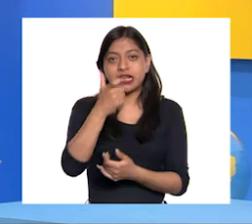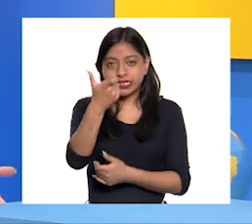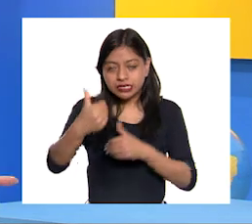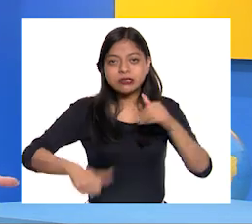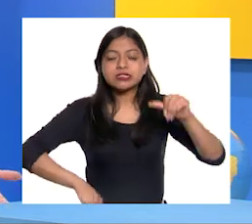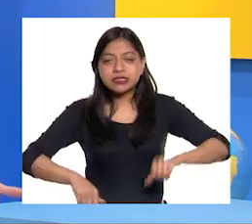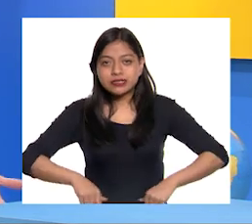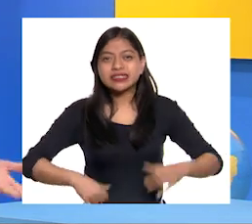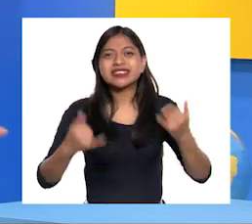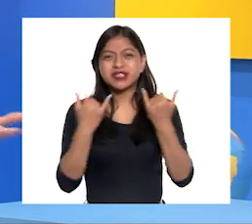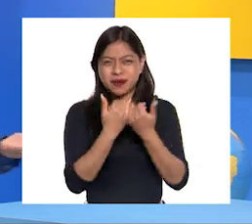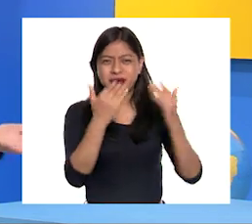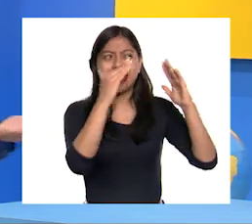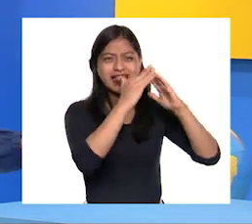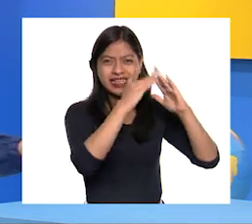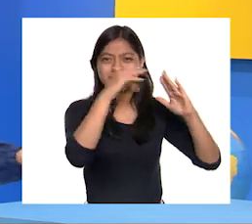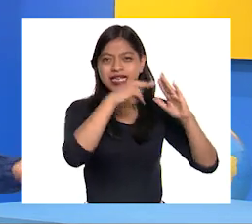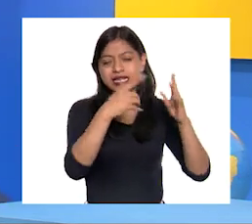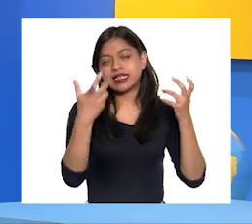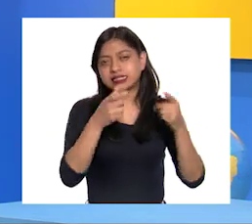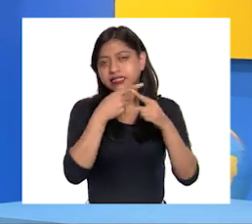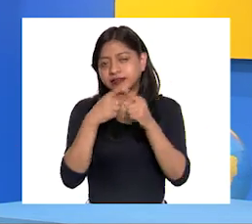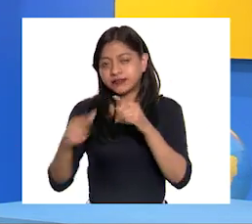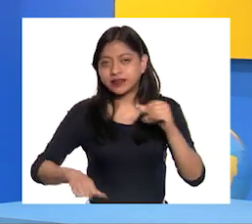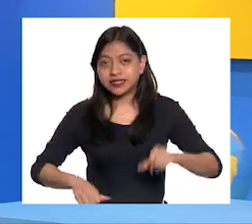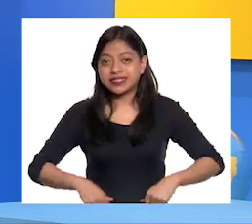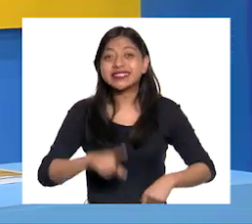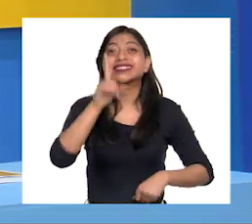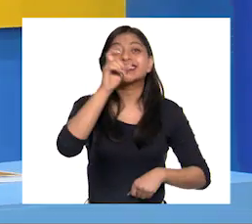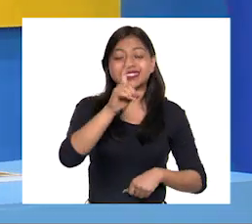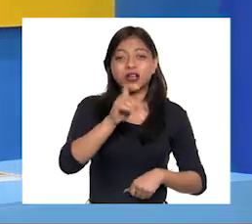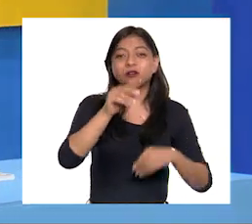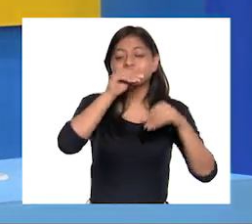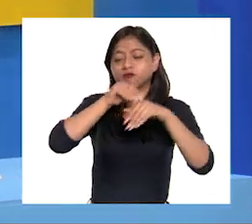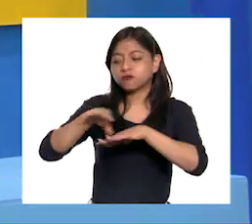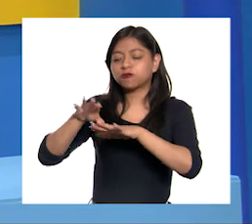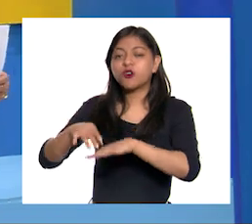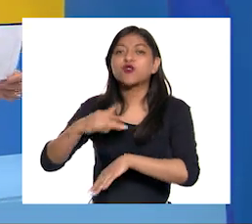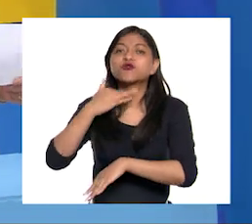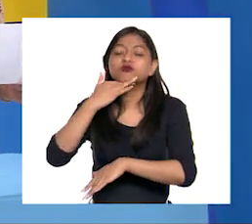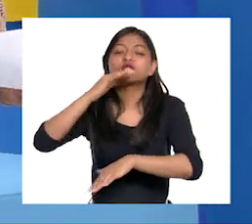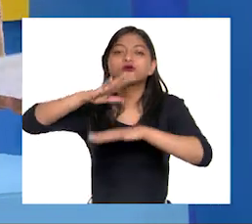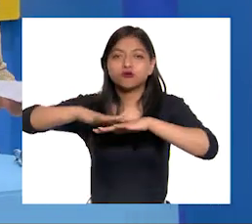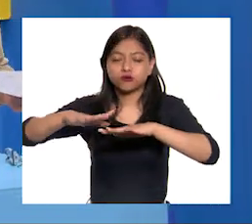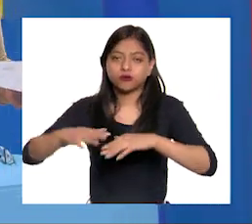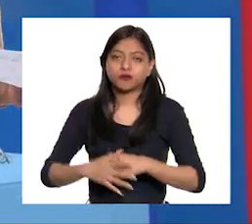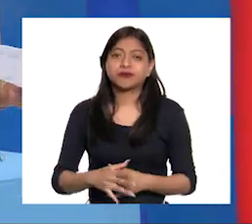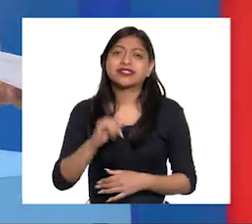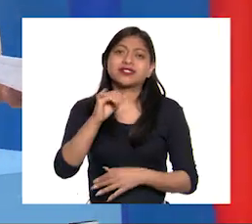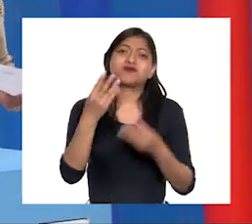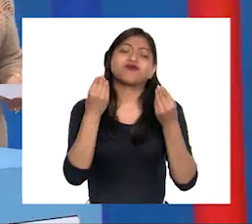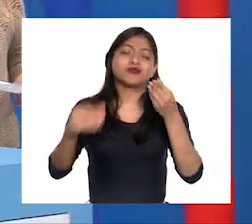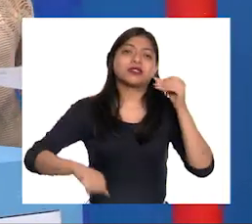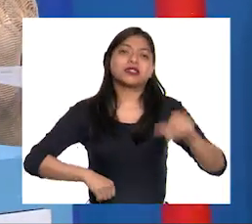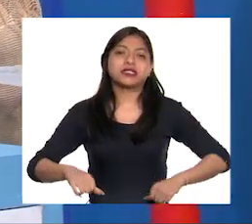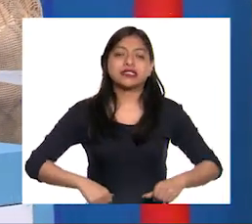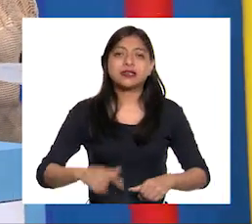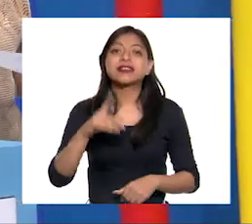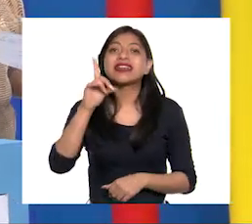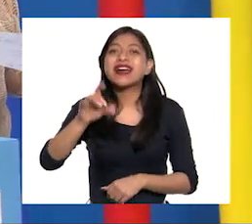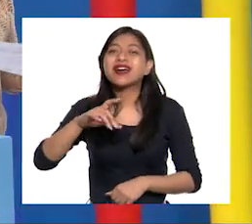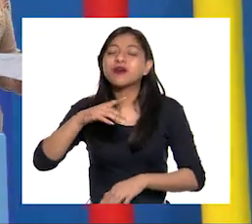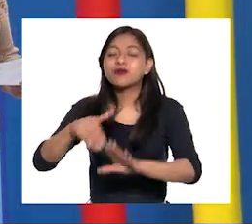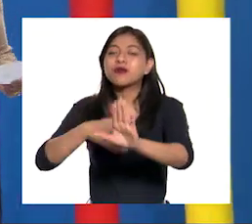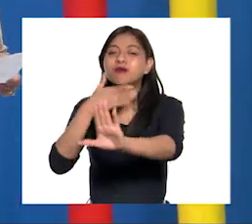contaminan los distintos niveles del agua Así es, sí, son muchas, pero hay algunas que son